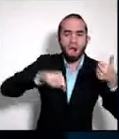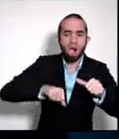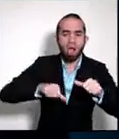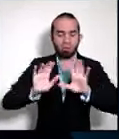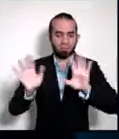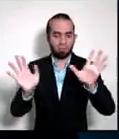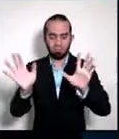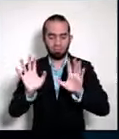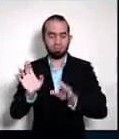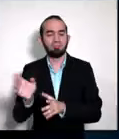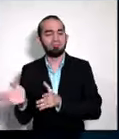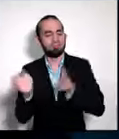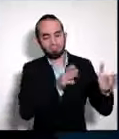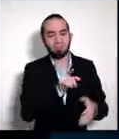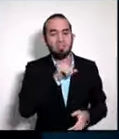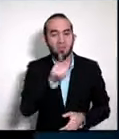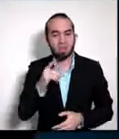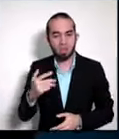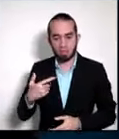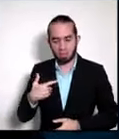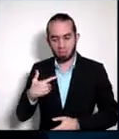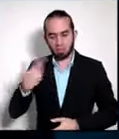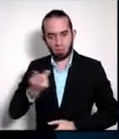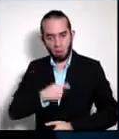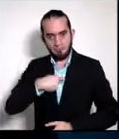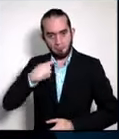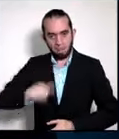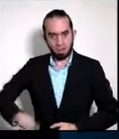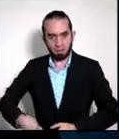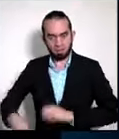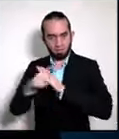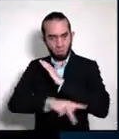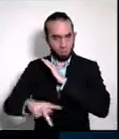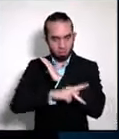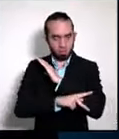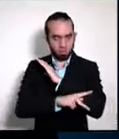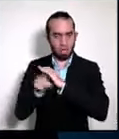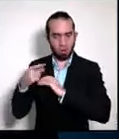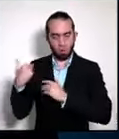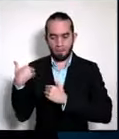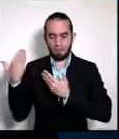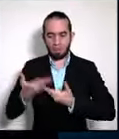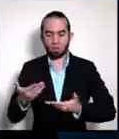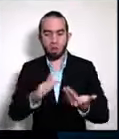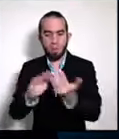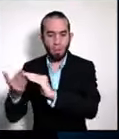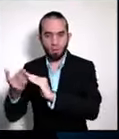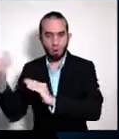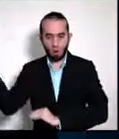lo cierto es que el señor presidente de la república tiene un mandato el soberano